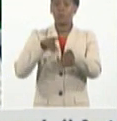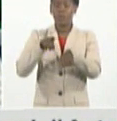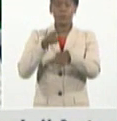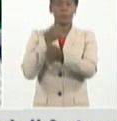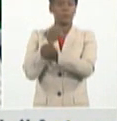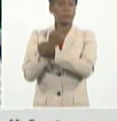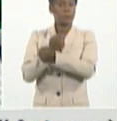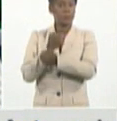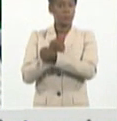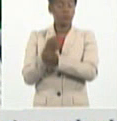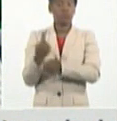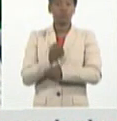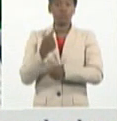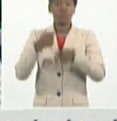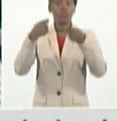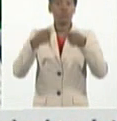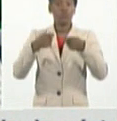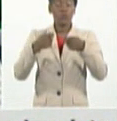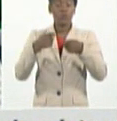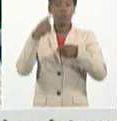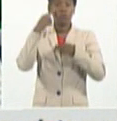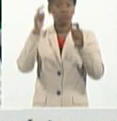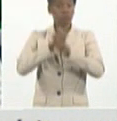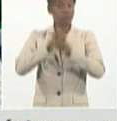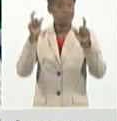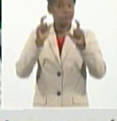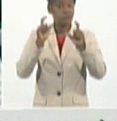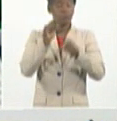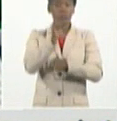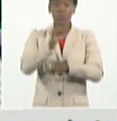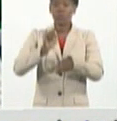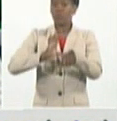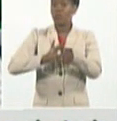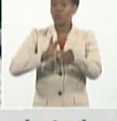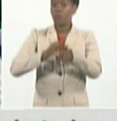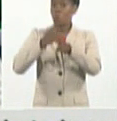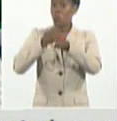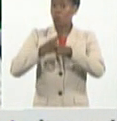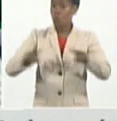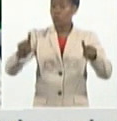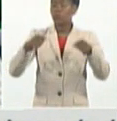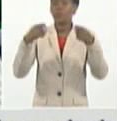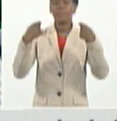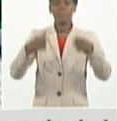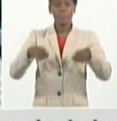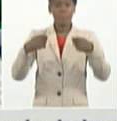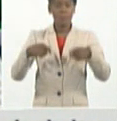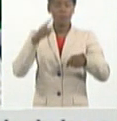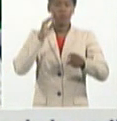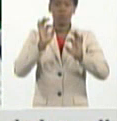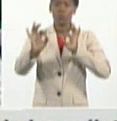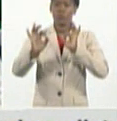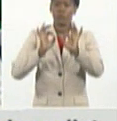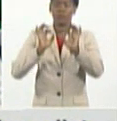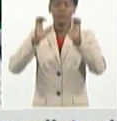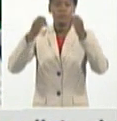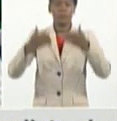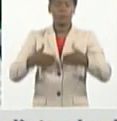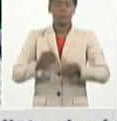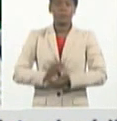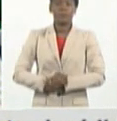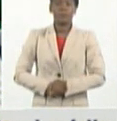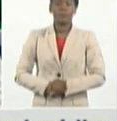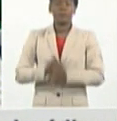tenemos que dirigir nuestra mayor protección. Podemos decir que el 29,1